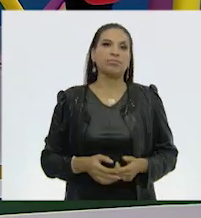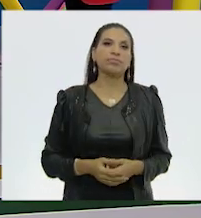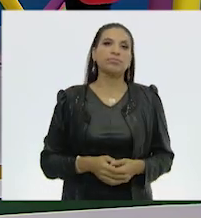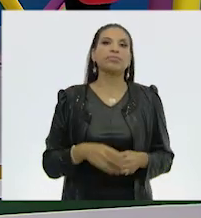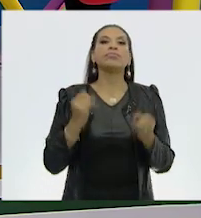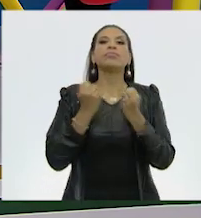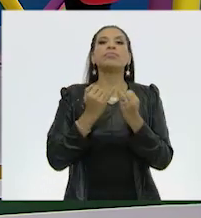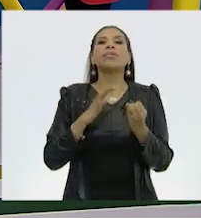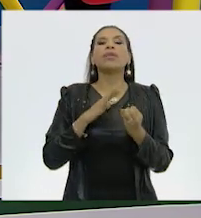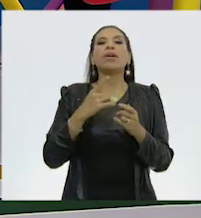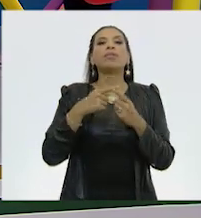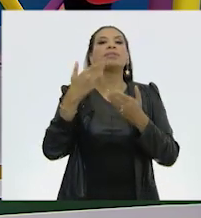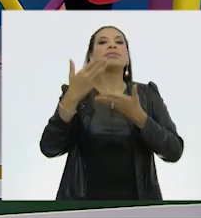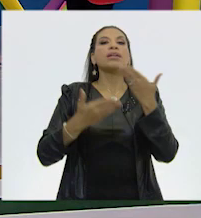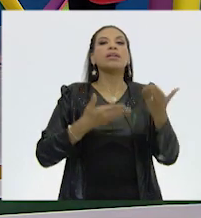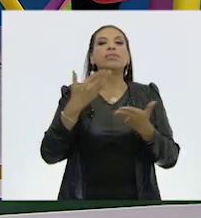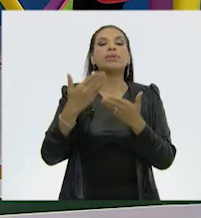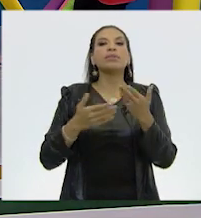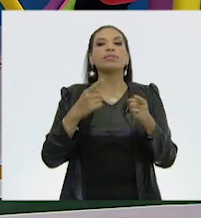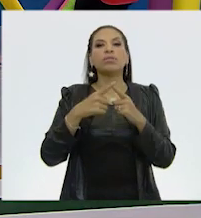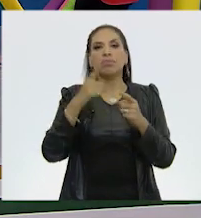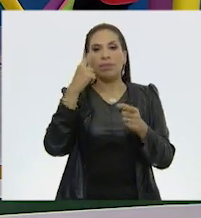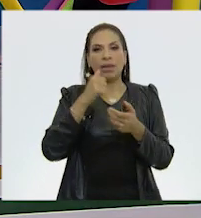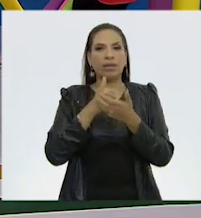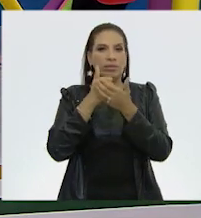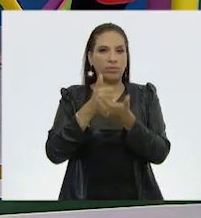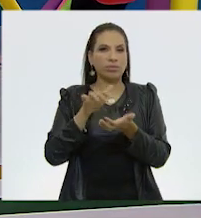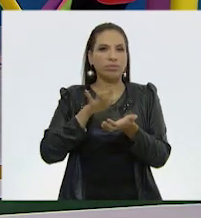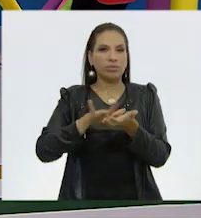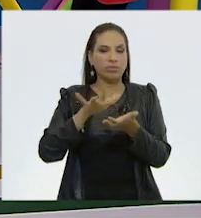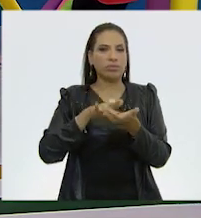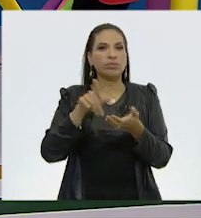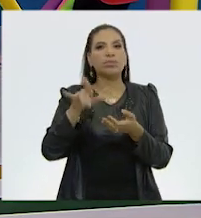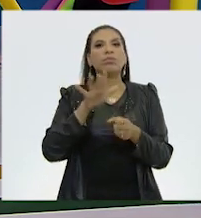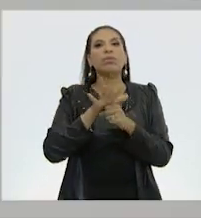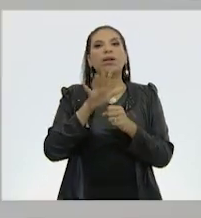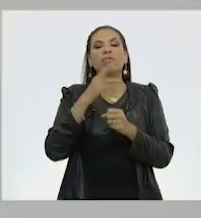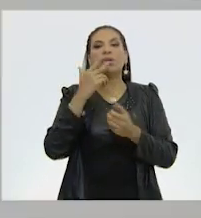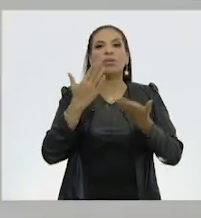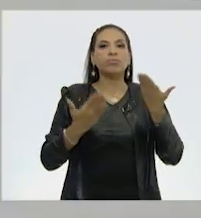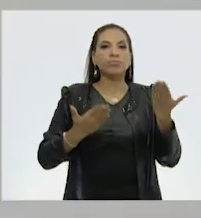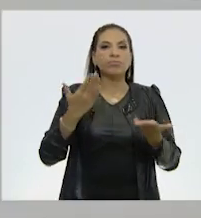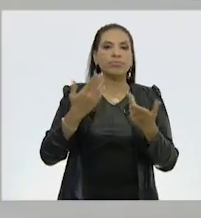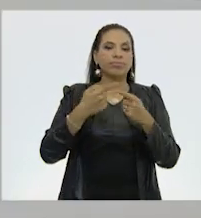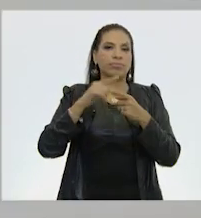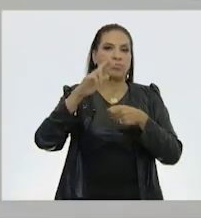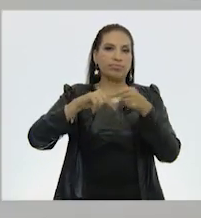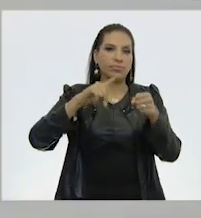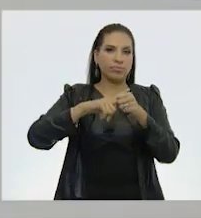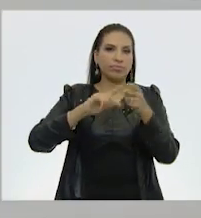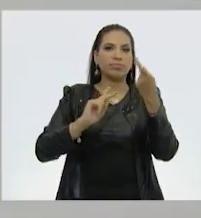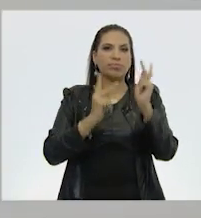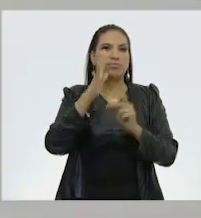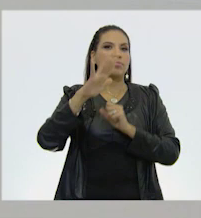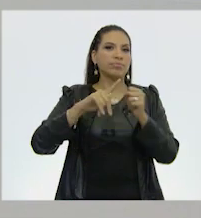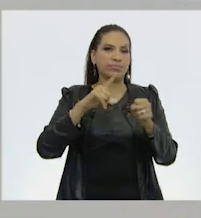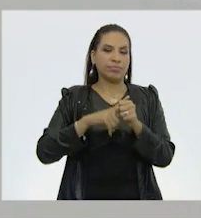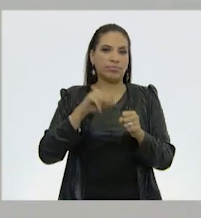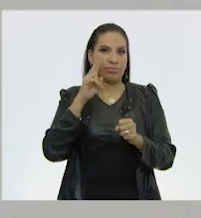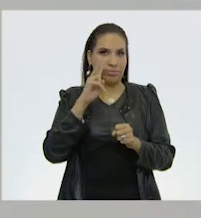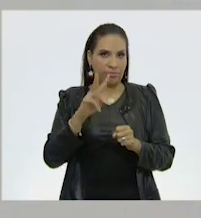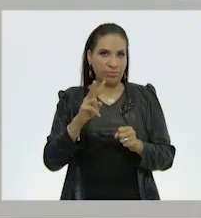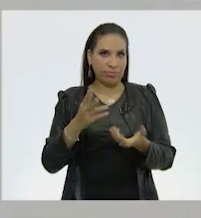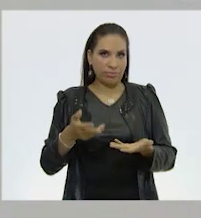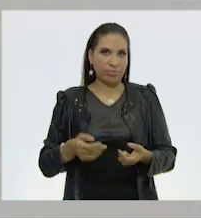También existen los servicios de soporte, que son aquellos que llegan a equilibrar la naturaleza. ¿Vamos viendo?